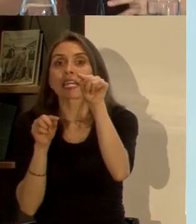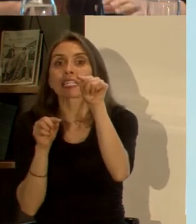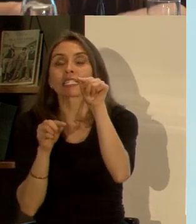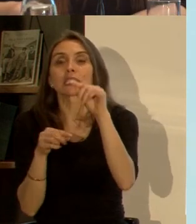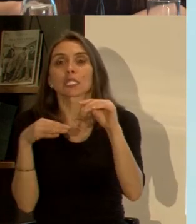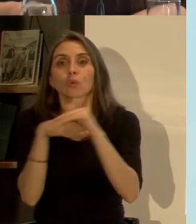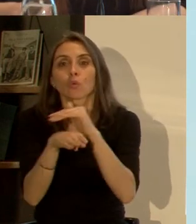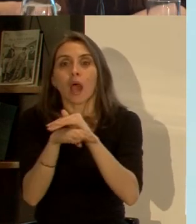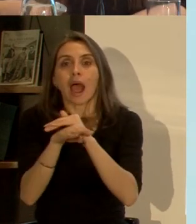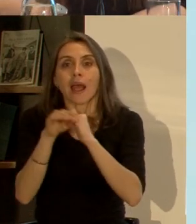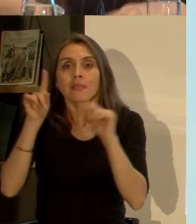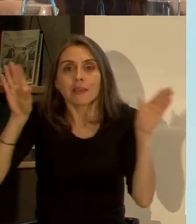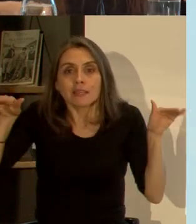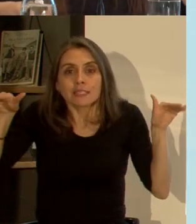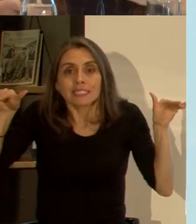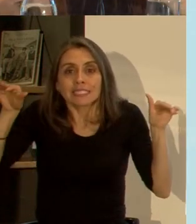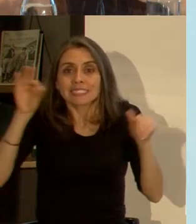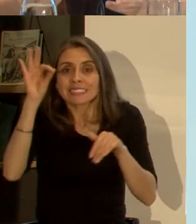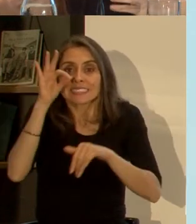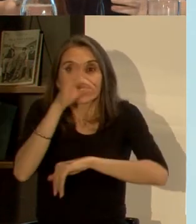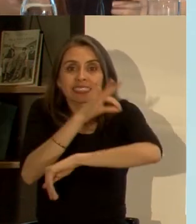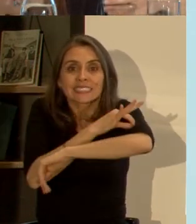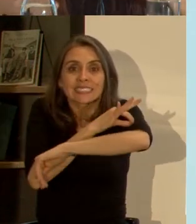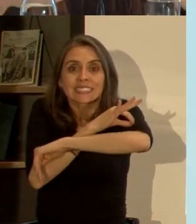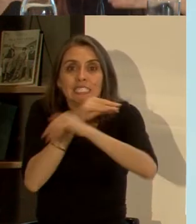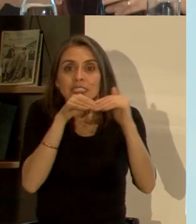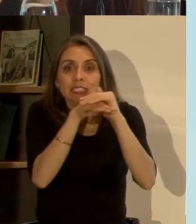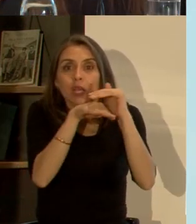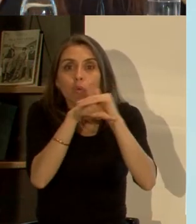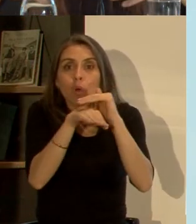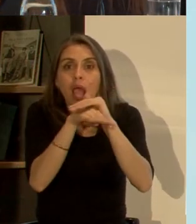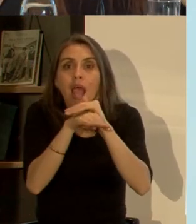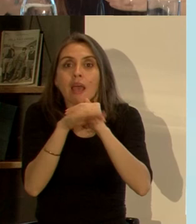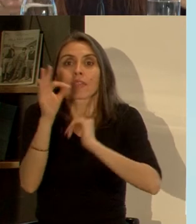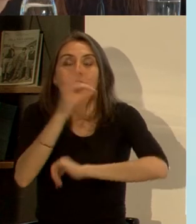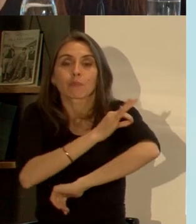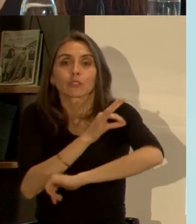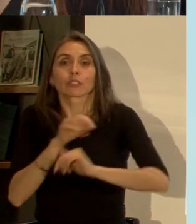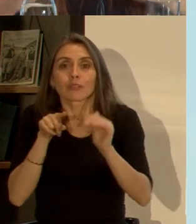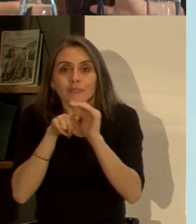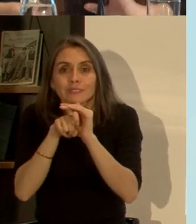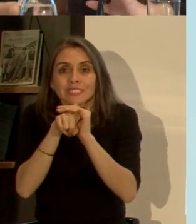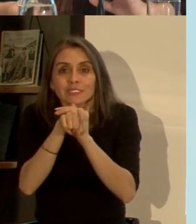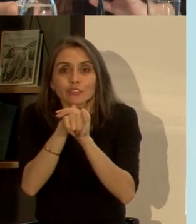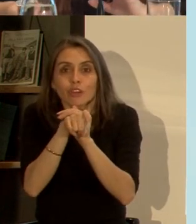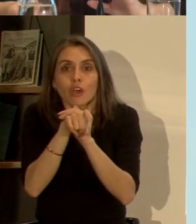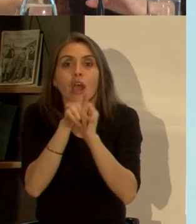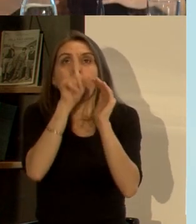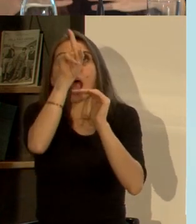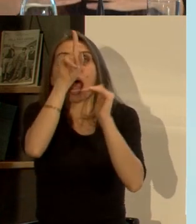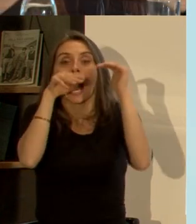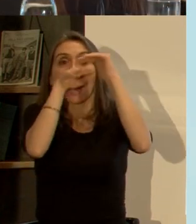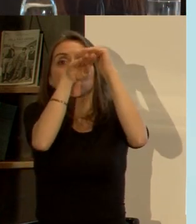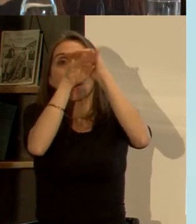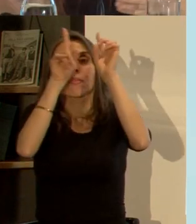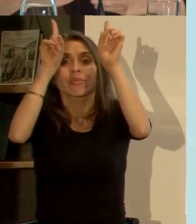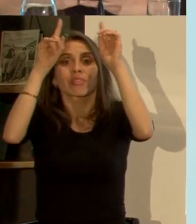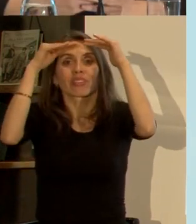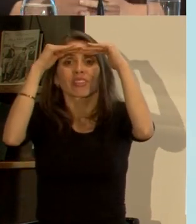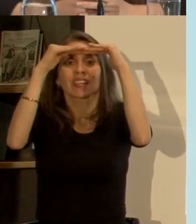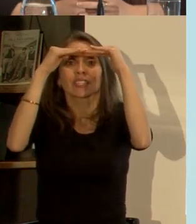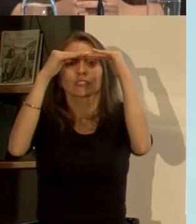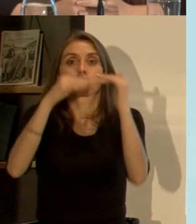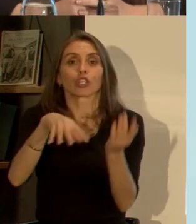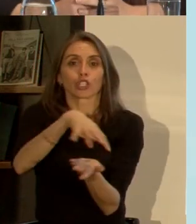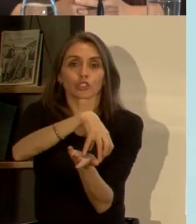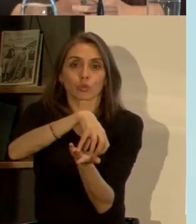un foco donde estos criaderos de mosquitos y de larvas y de cosas empiezan ahí a tener entonces nuestras ciudades